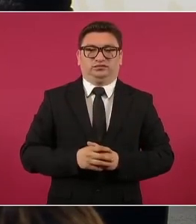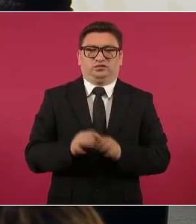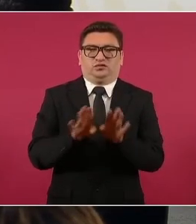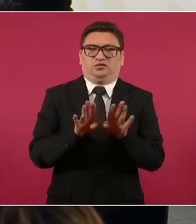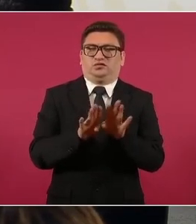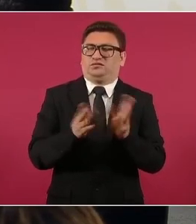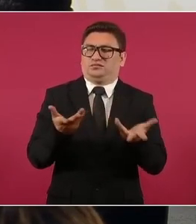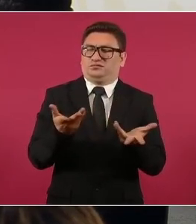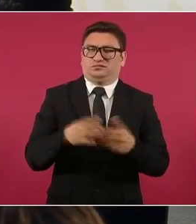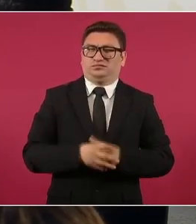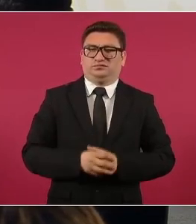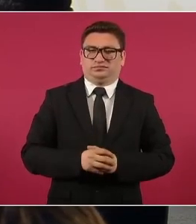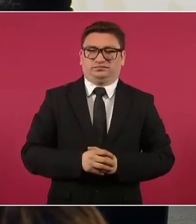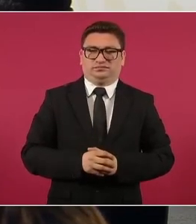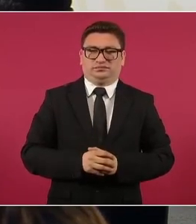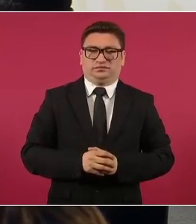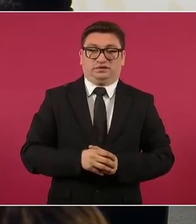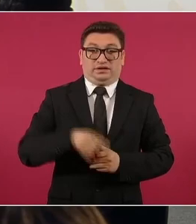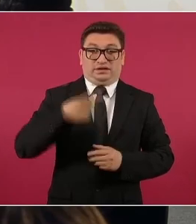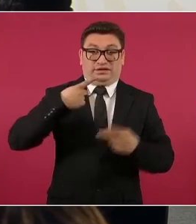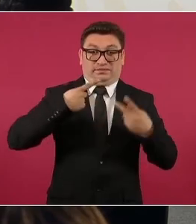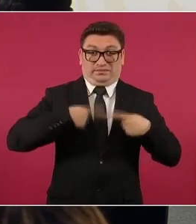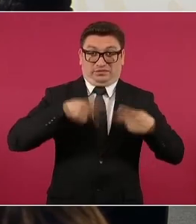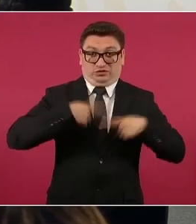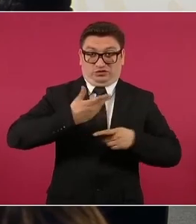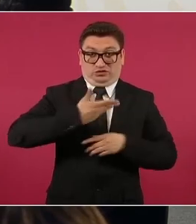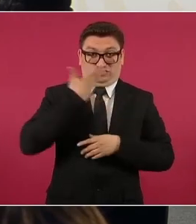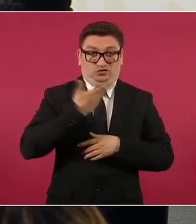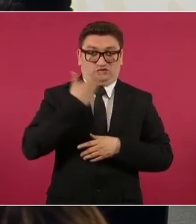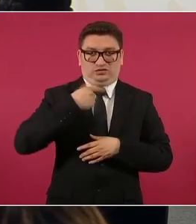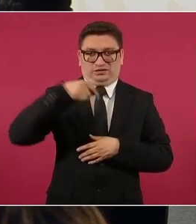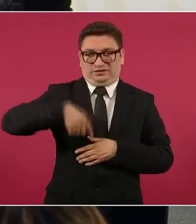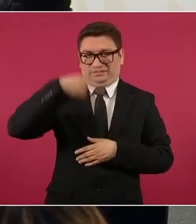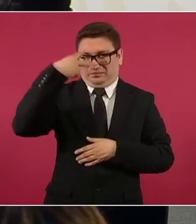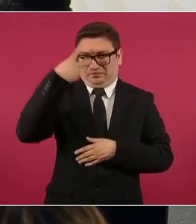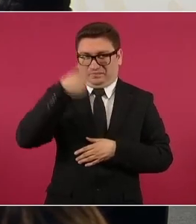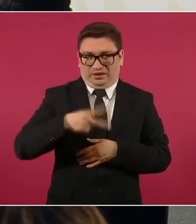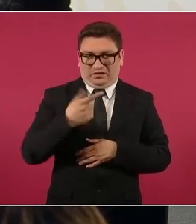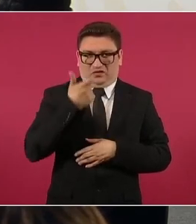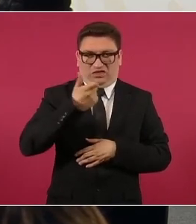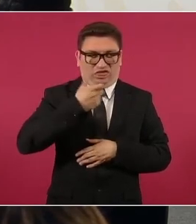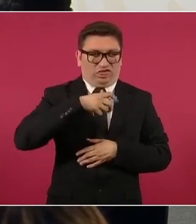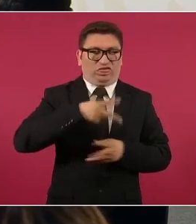¿Cómo quienes se dedicaron a saquear al país van